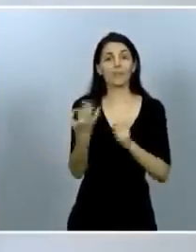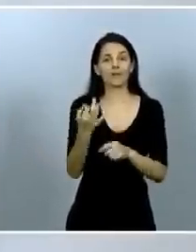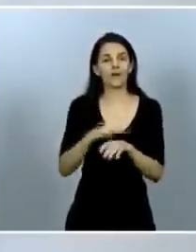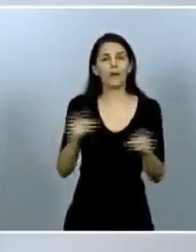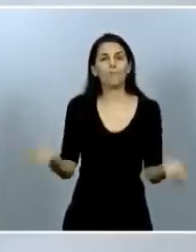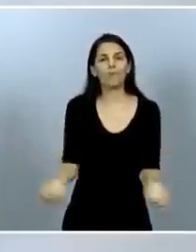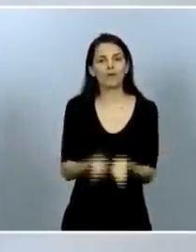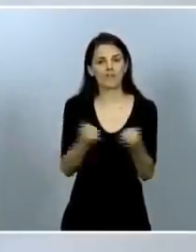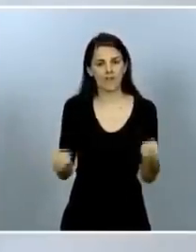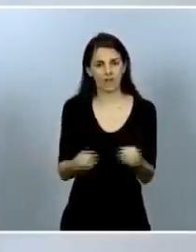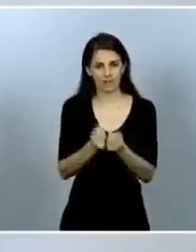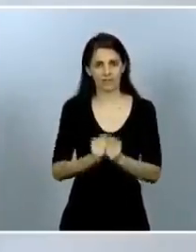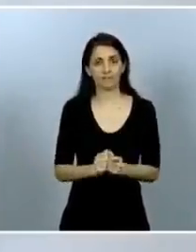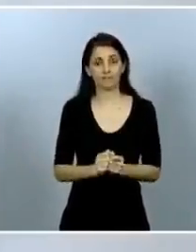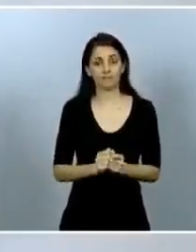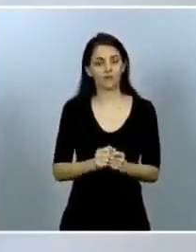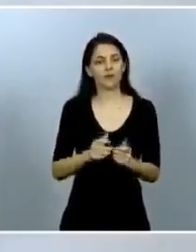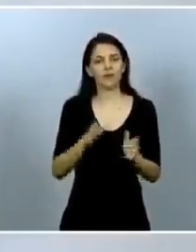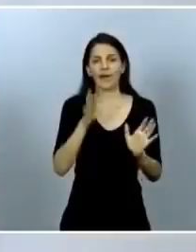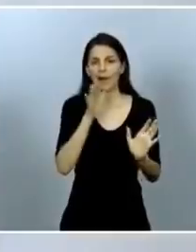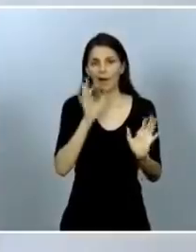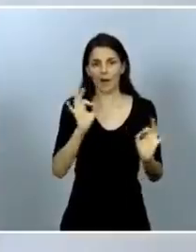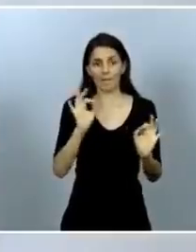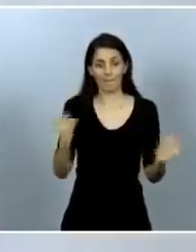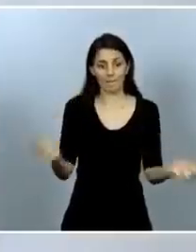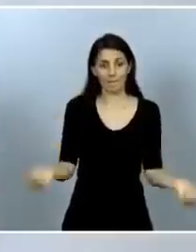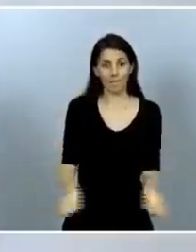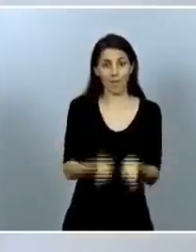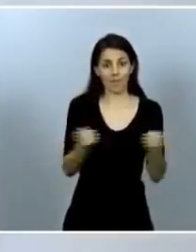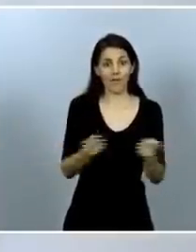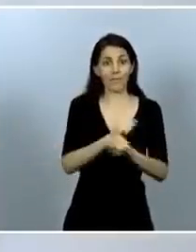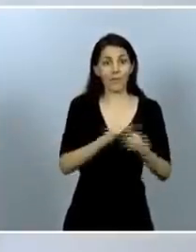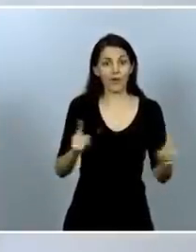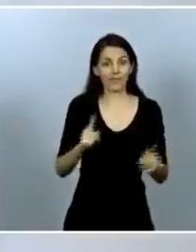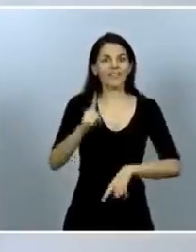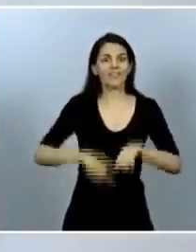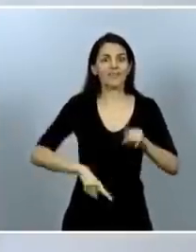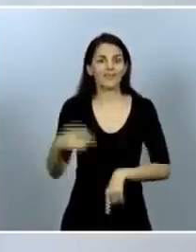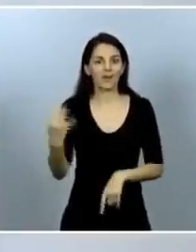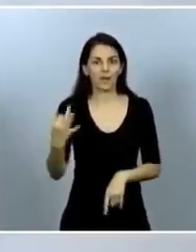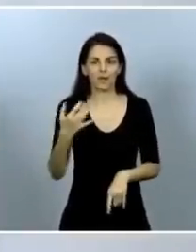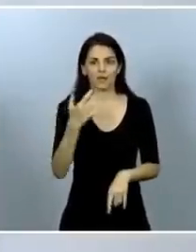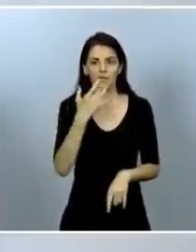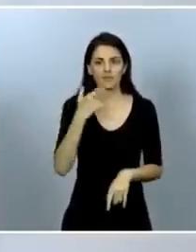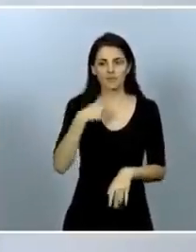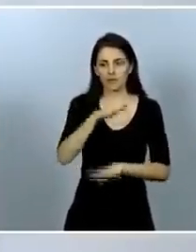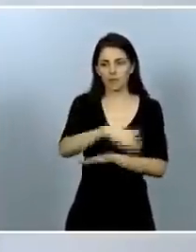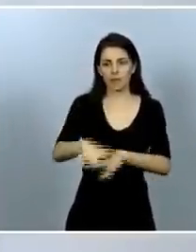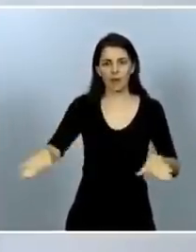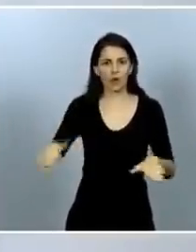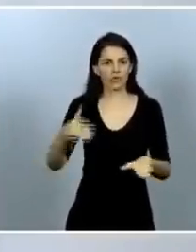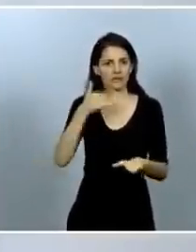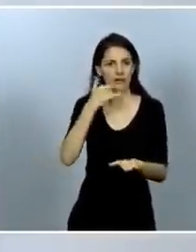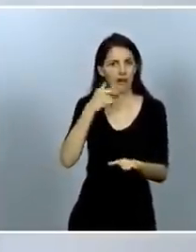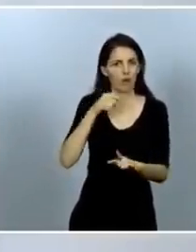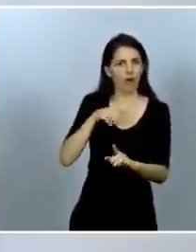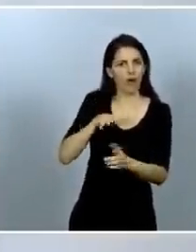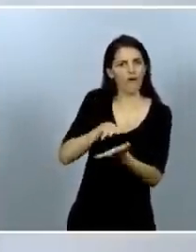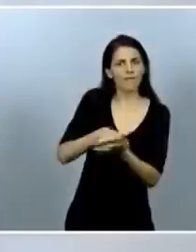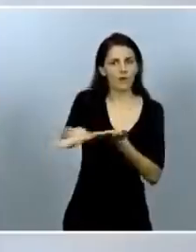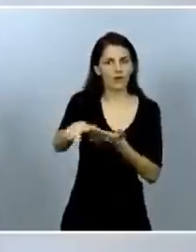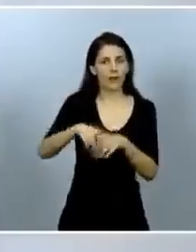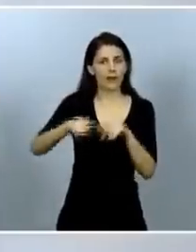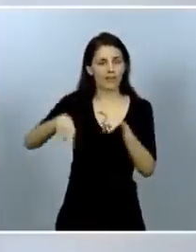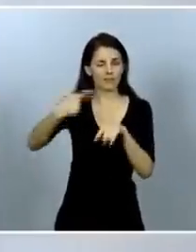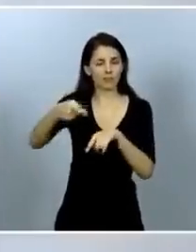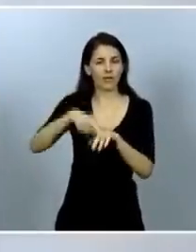prohíbe la publicidad que por sus características pueda provocar en personas menores de edad, en niños y niñas, la adopción de conductas violentas